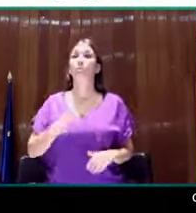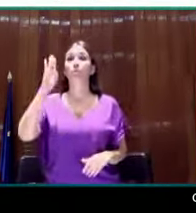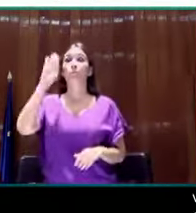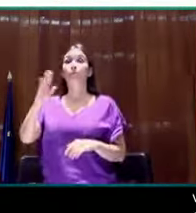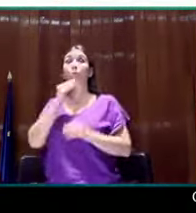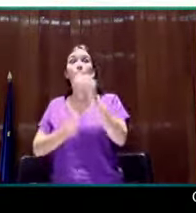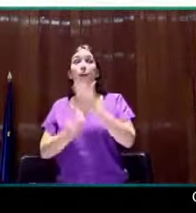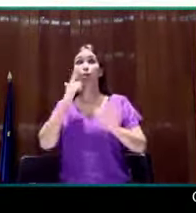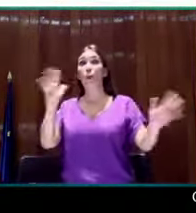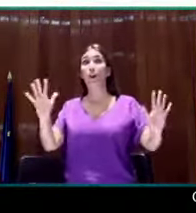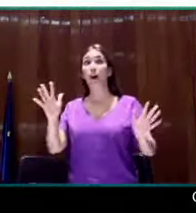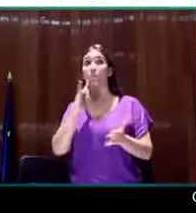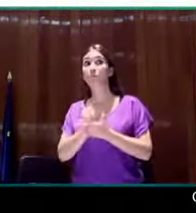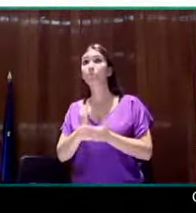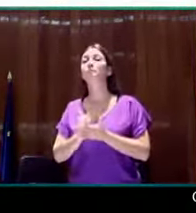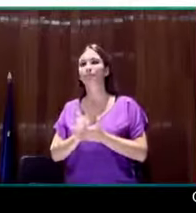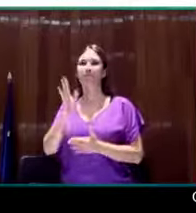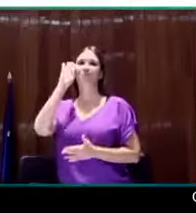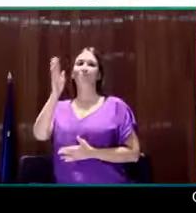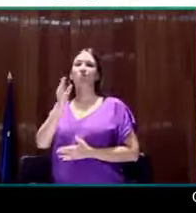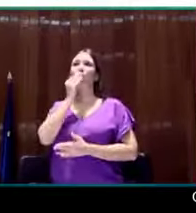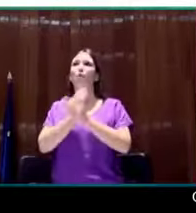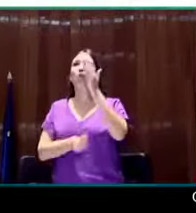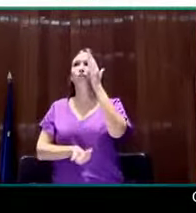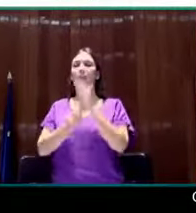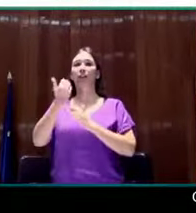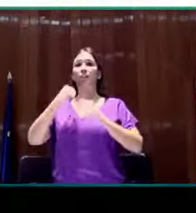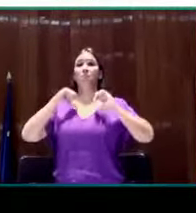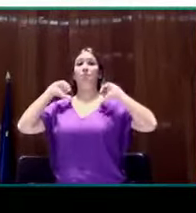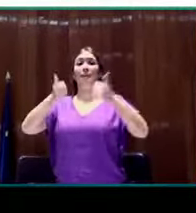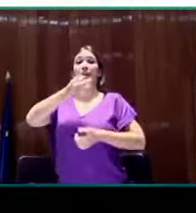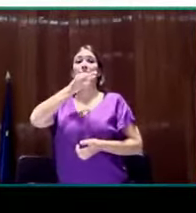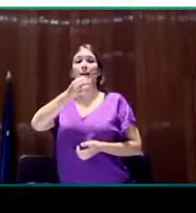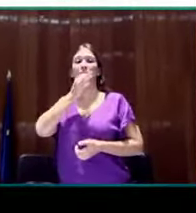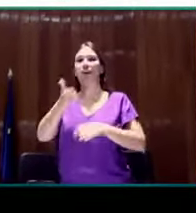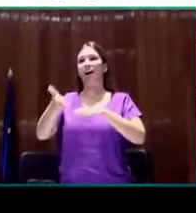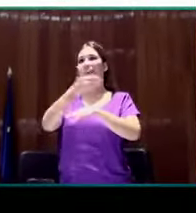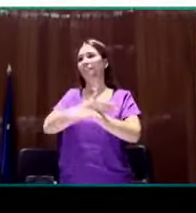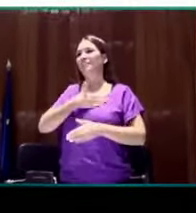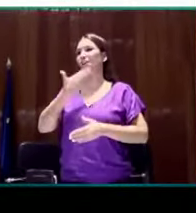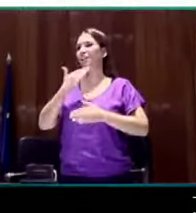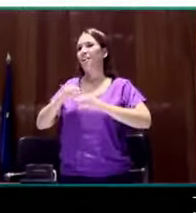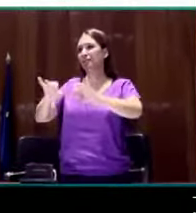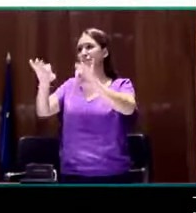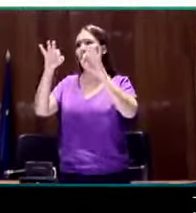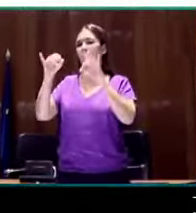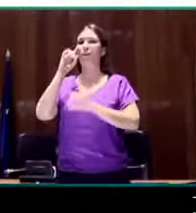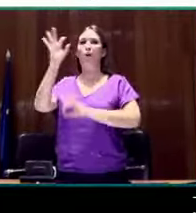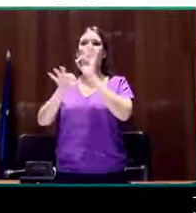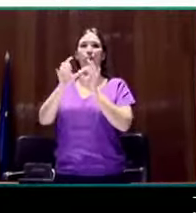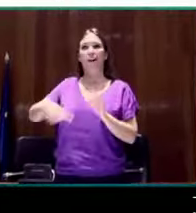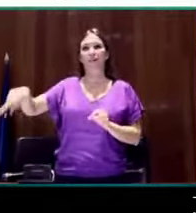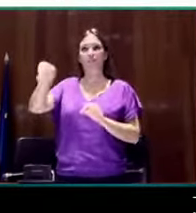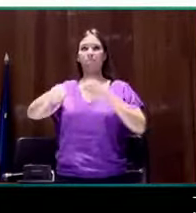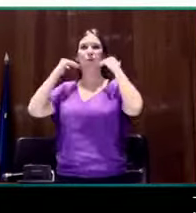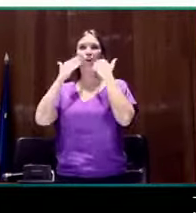Hola. Sí. Buenos días. Antes de comenzar, me gustaría agradecer especialmente a la organización